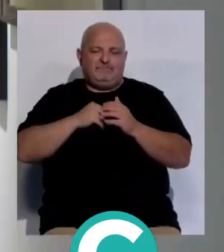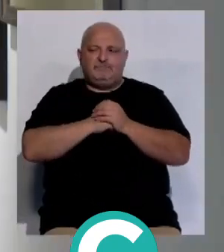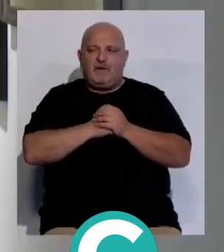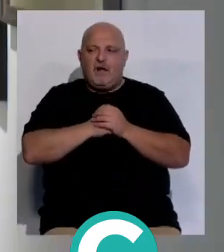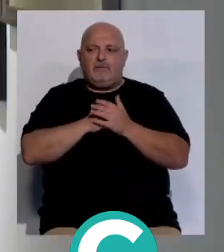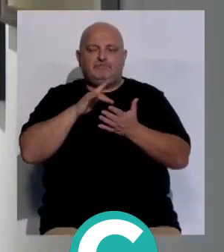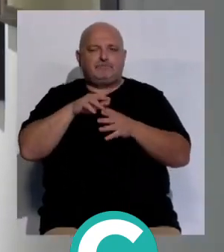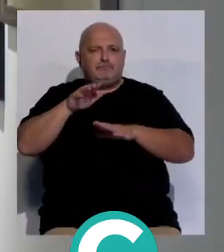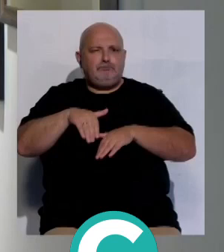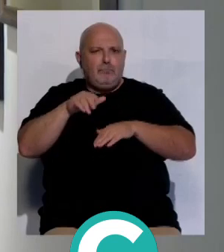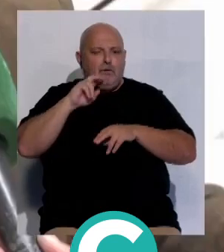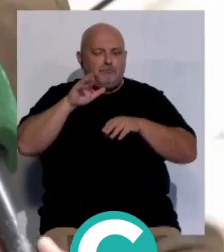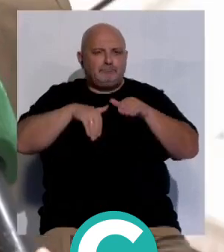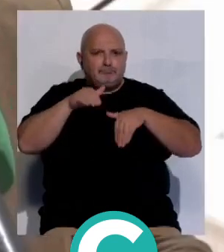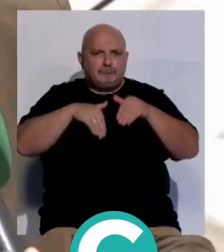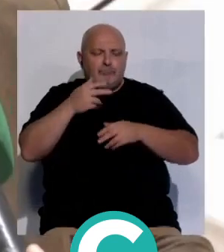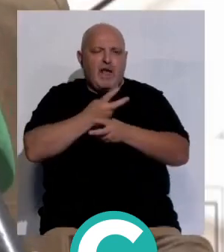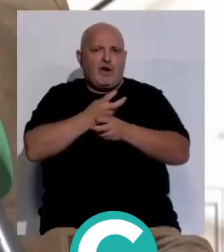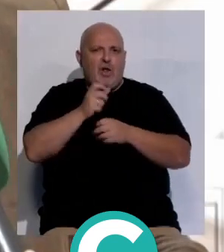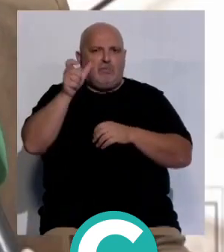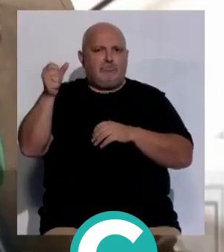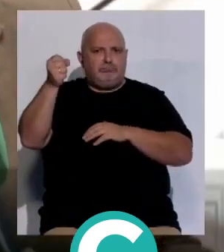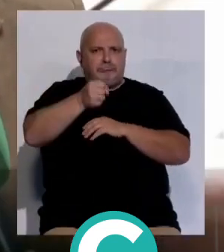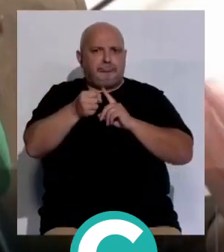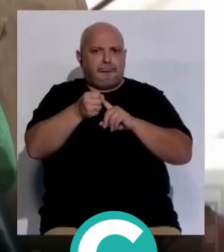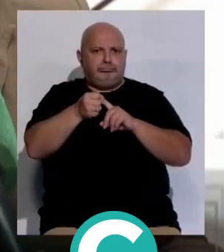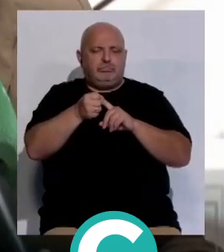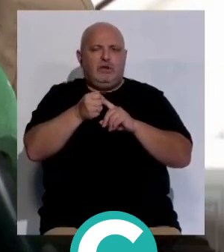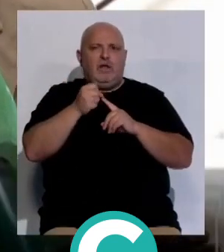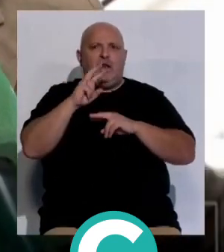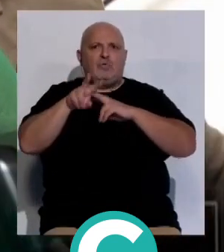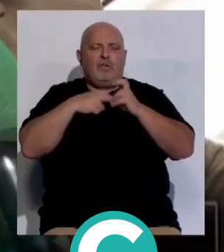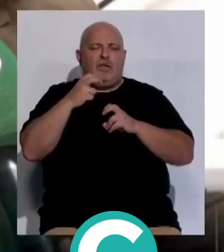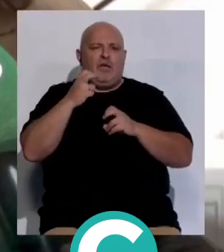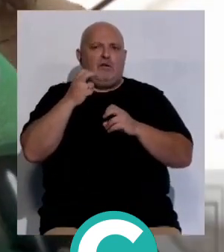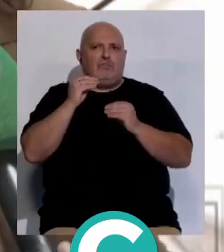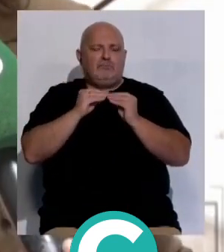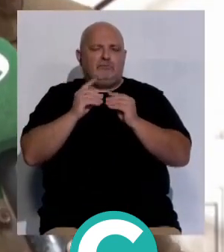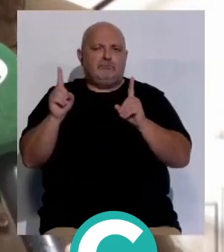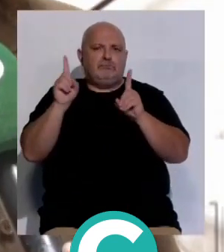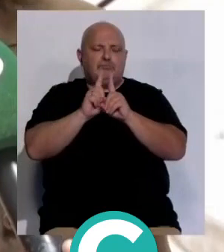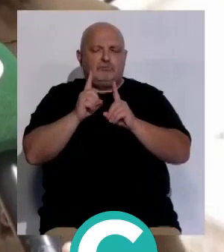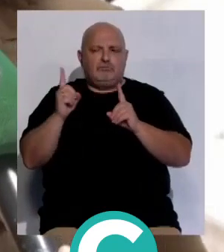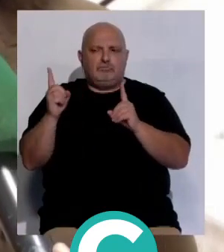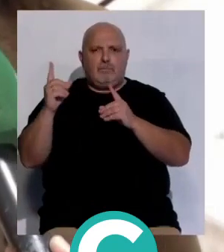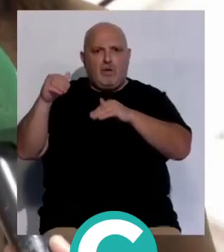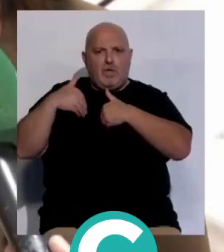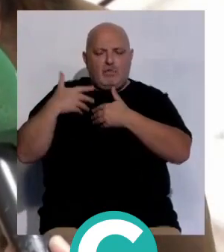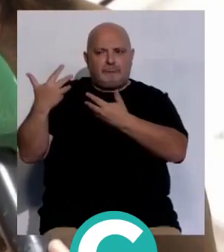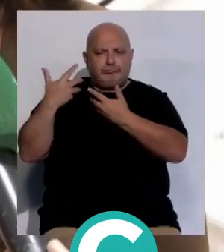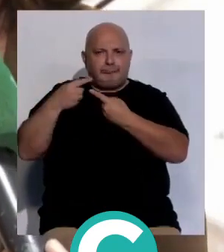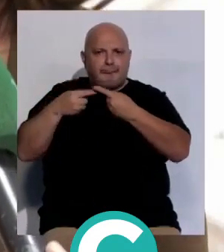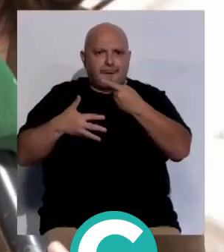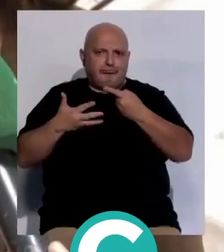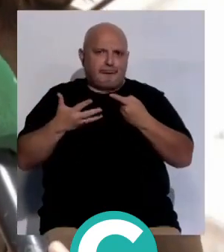Cuando se han hecho excavaciones hemos tenido un arqueólogo a pie de obra. Cuando se ha hecho una restauración hemos estado de la mano de los restauradores y